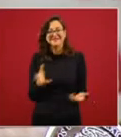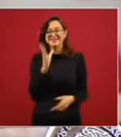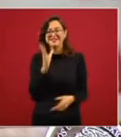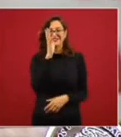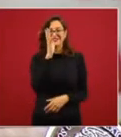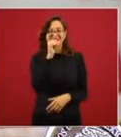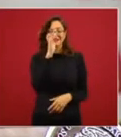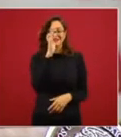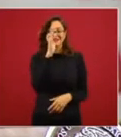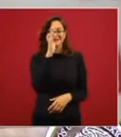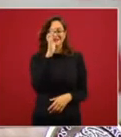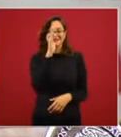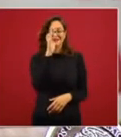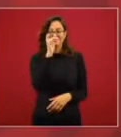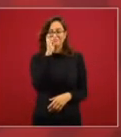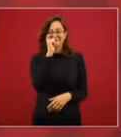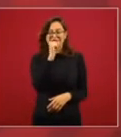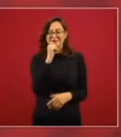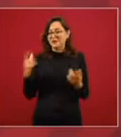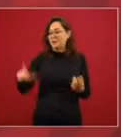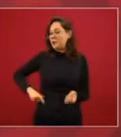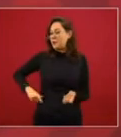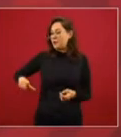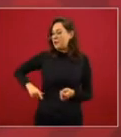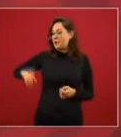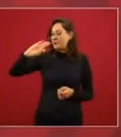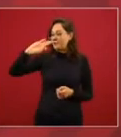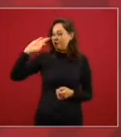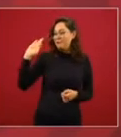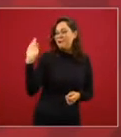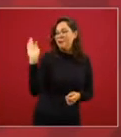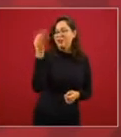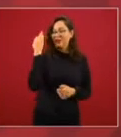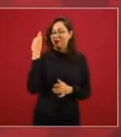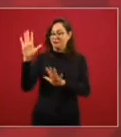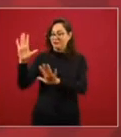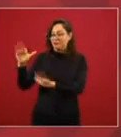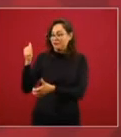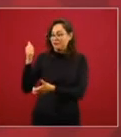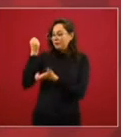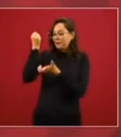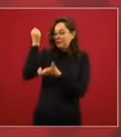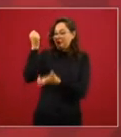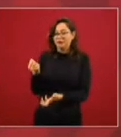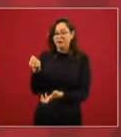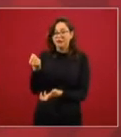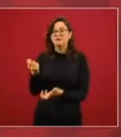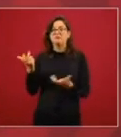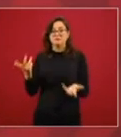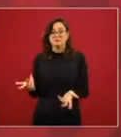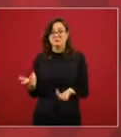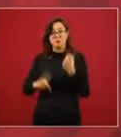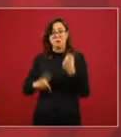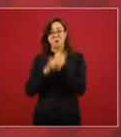el gobierno federal tiene que enfrentar la crisis